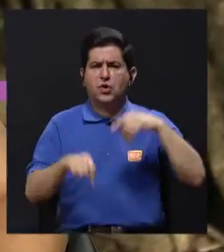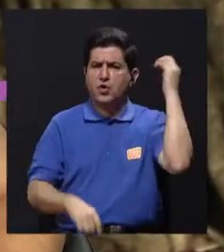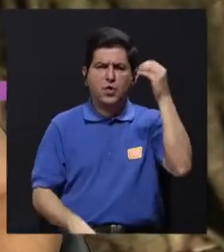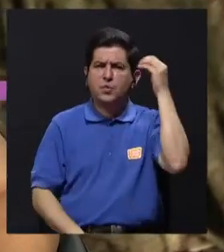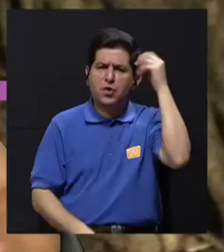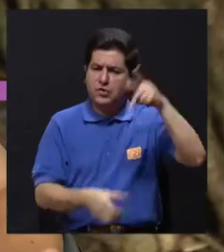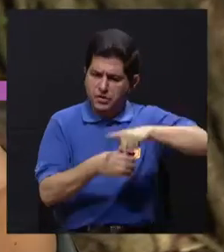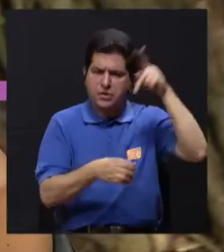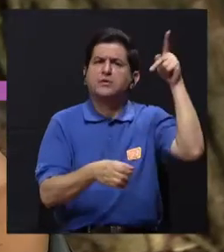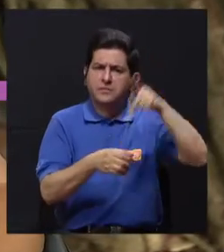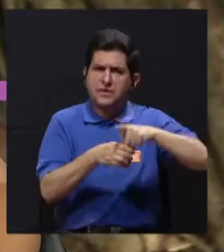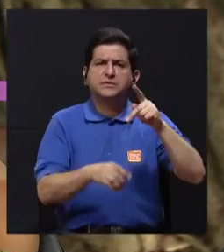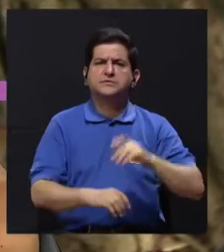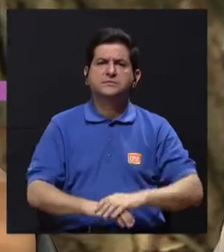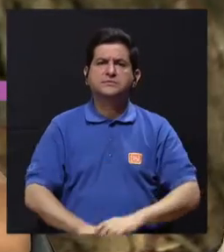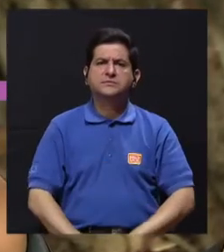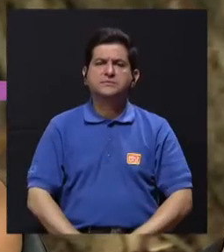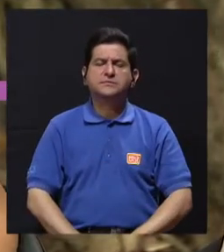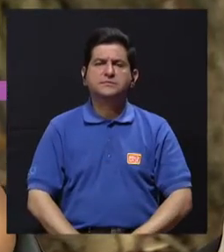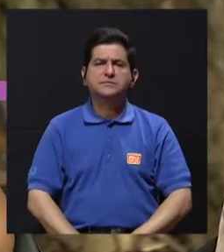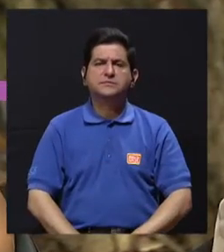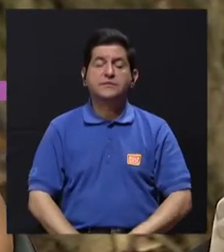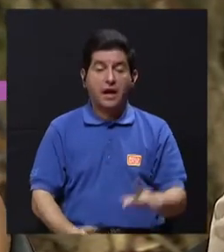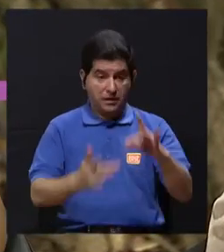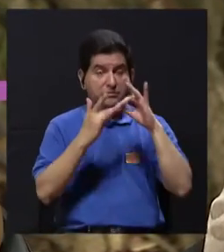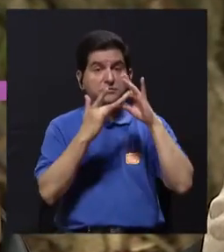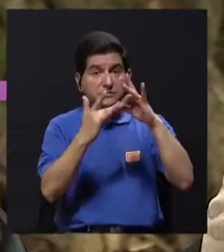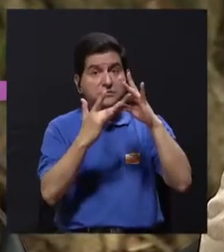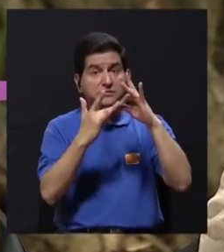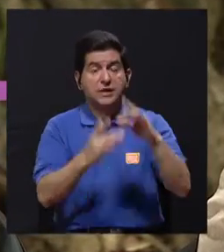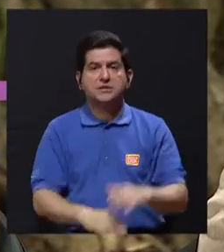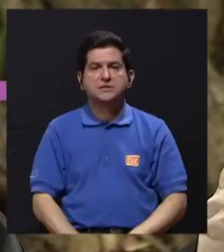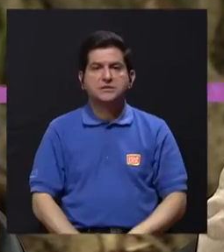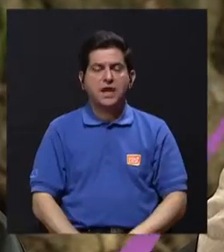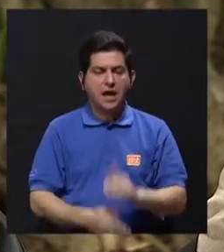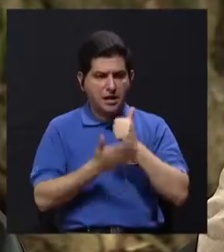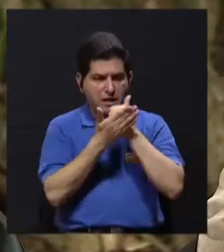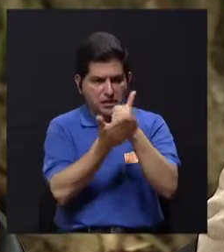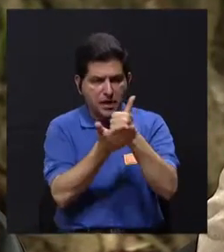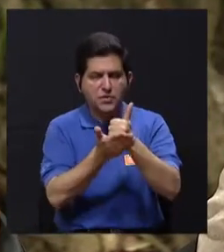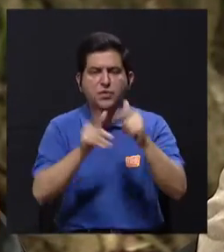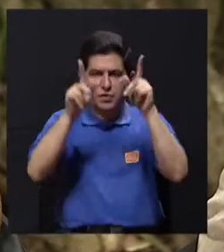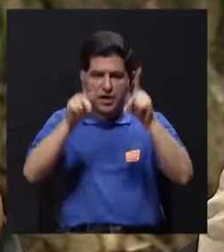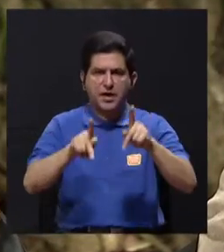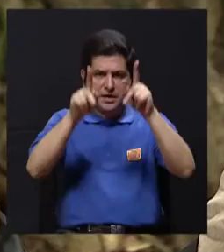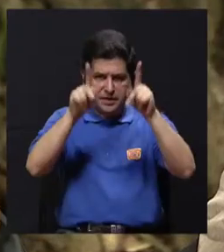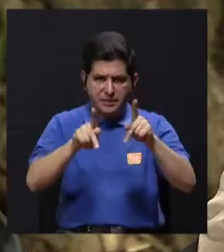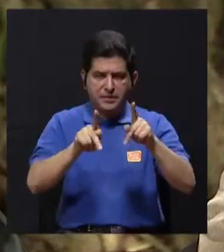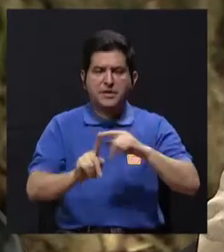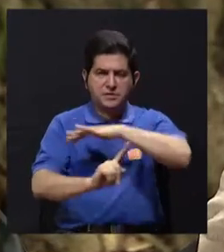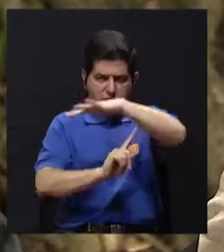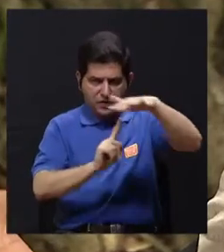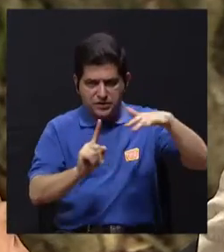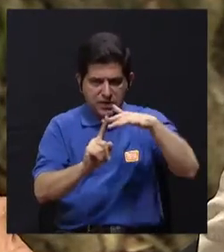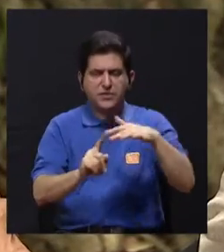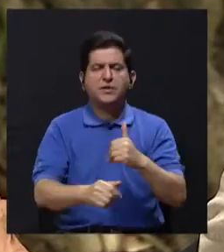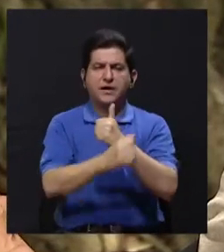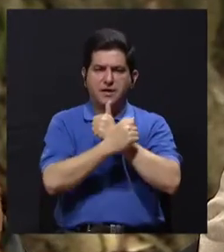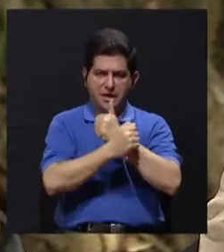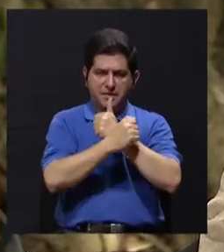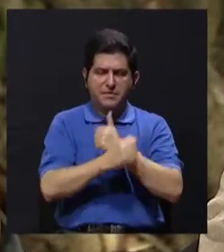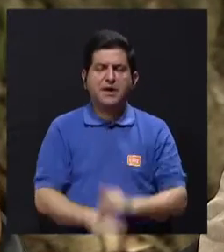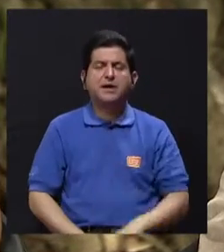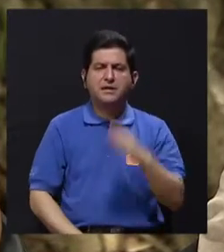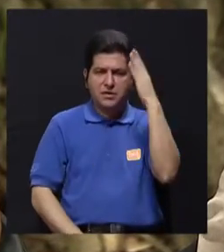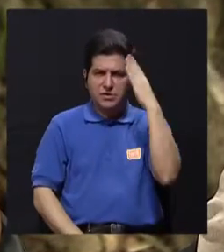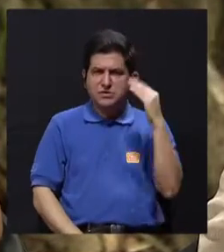libre de dar opiniones, de participar, sobre todo también de dejarse ayudar por los seres queridos